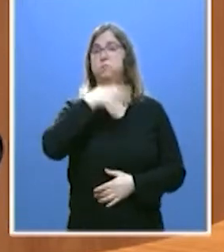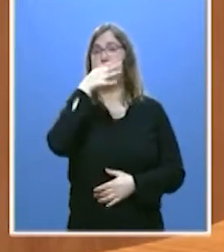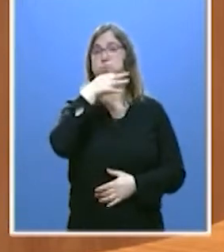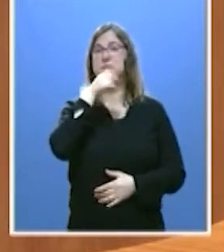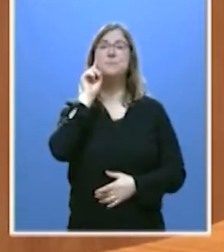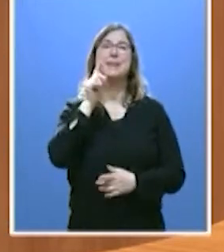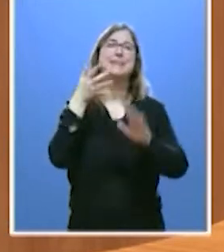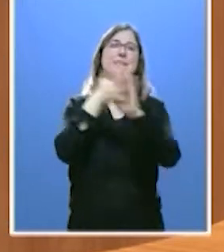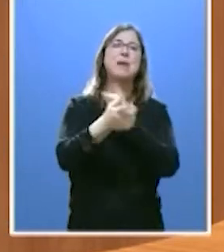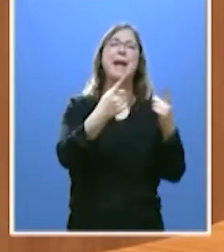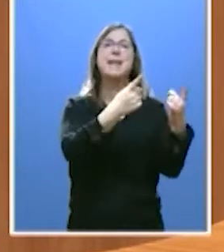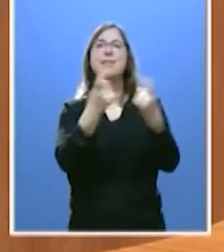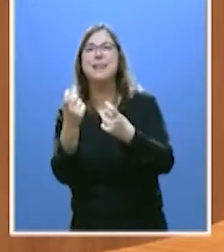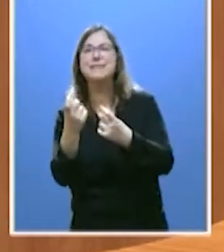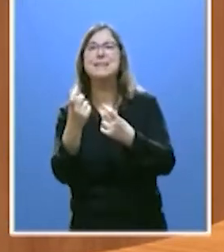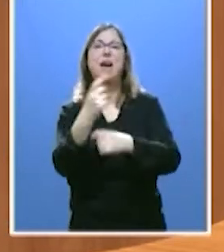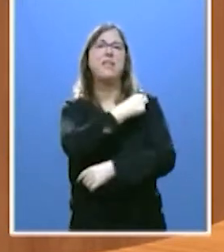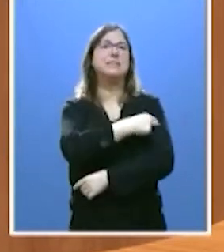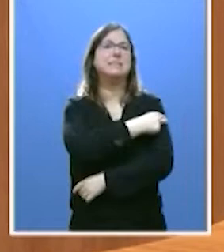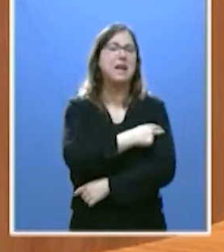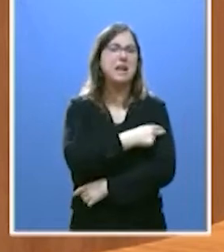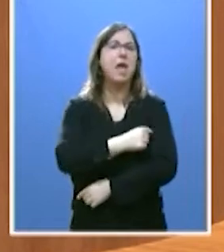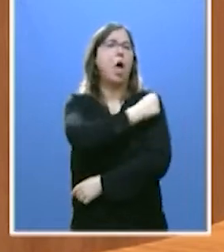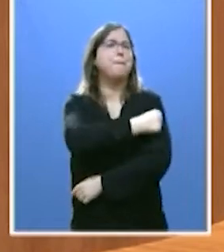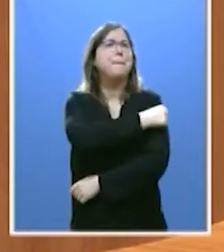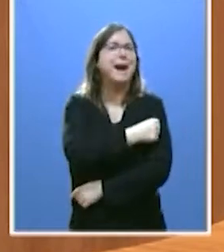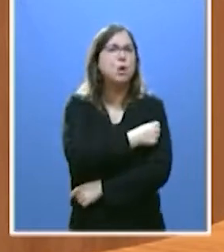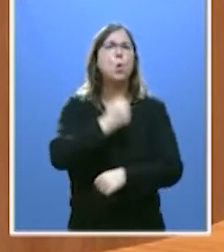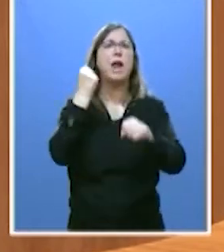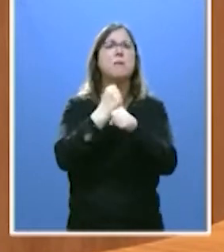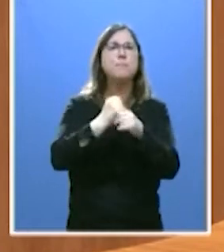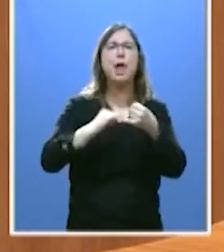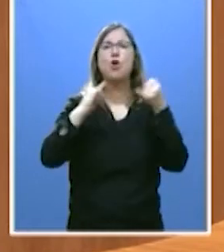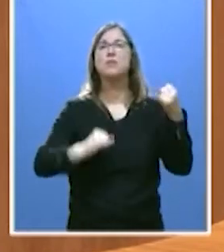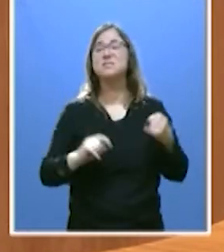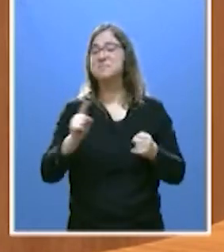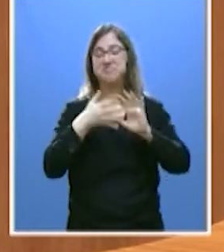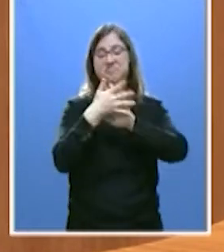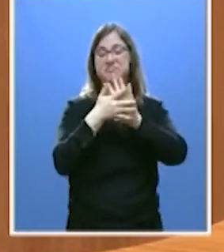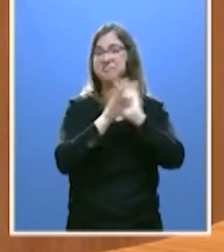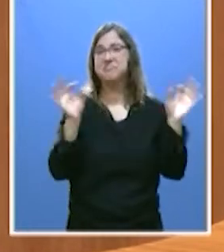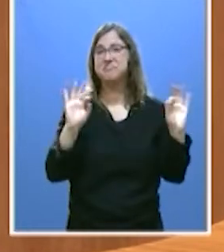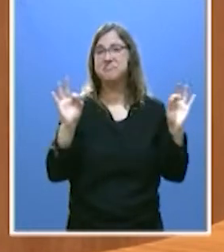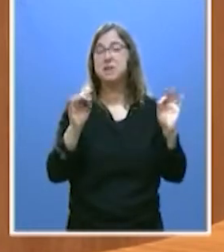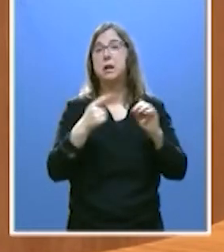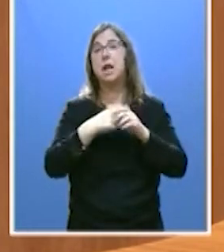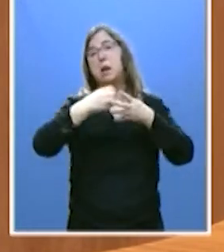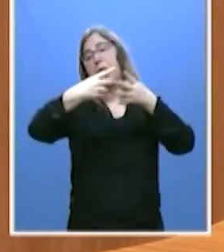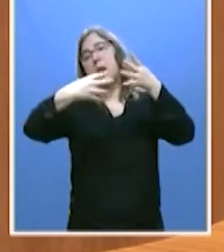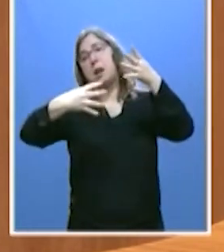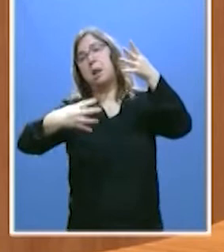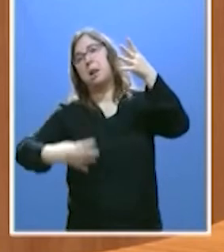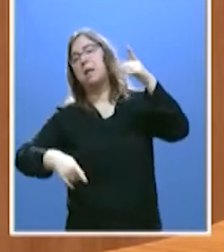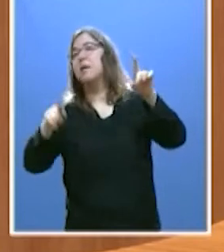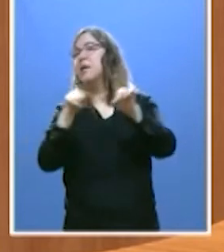visto, de las necesidades de la sanidad, ni de la campaña de vacunación, ni de los empleos, ni de la crisis. No, no, se ha hecho un panegírico que